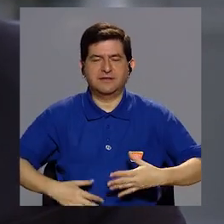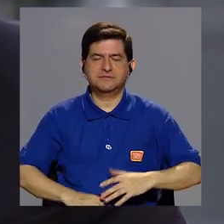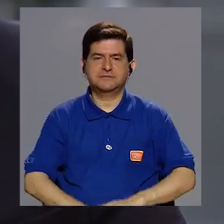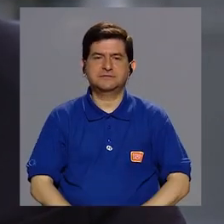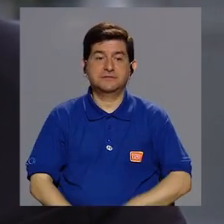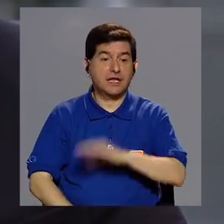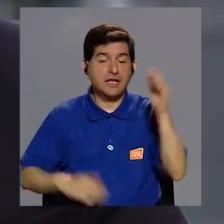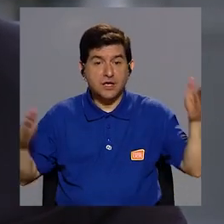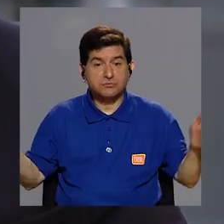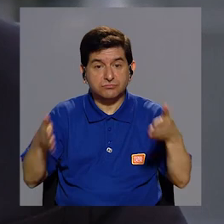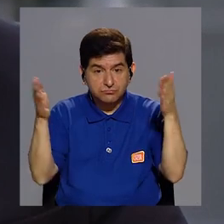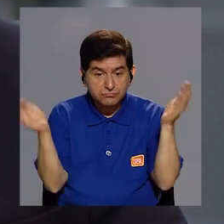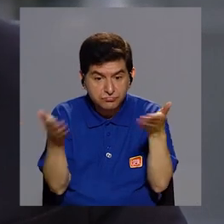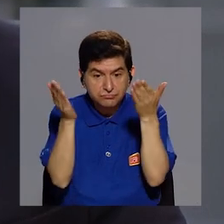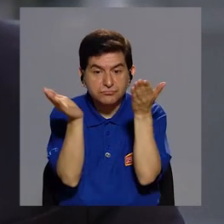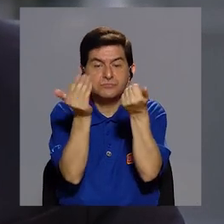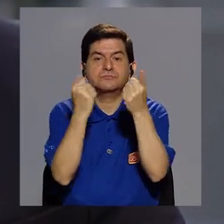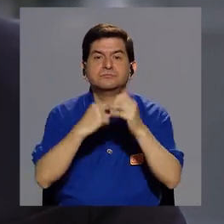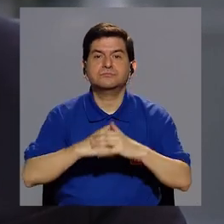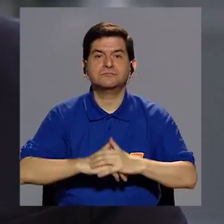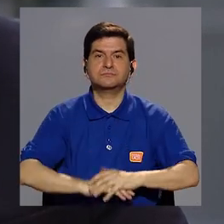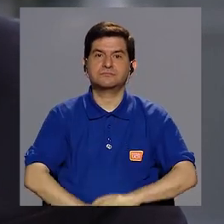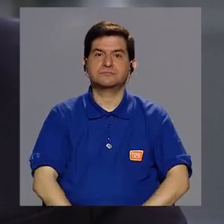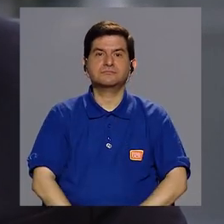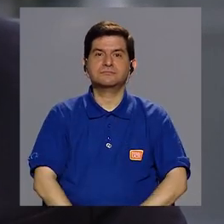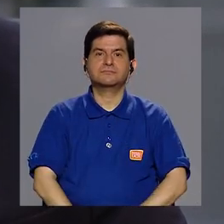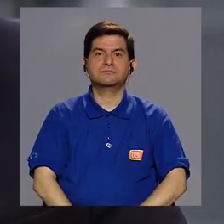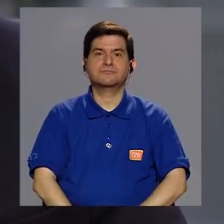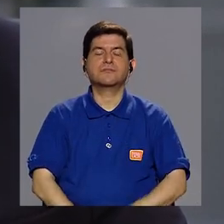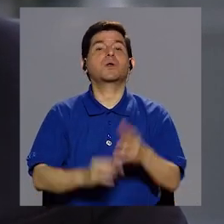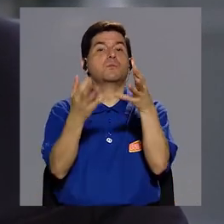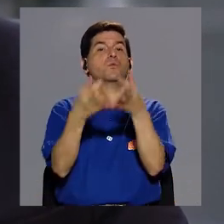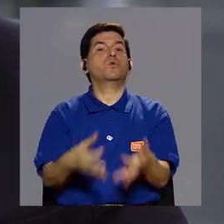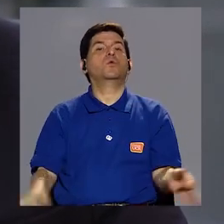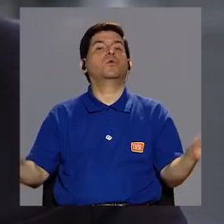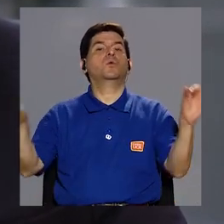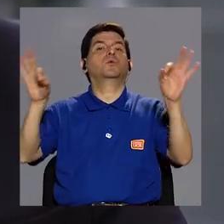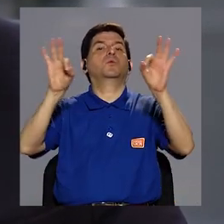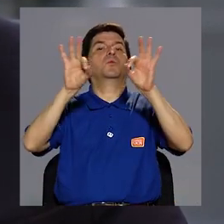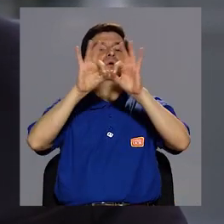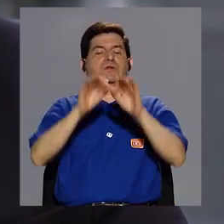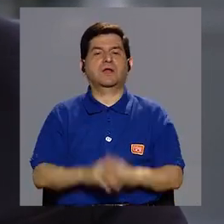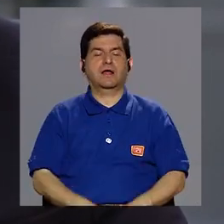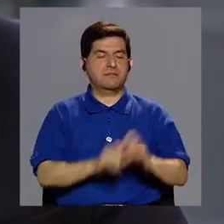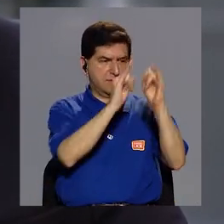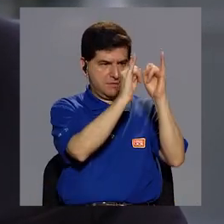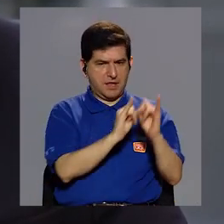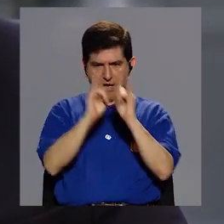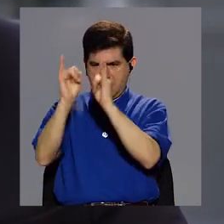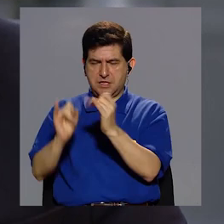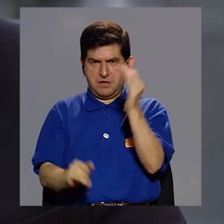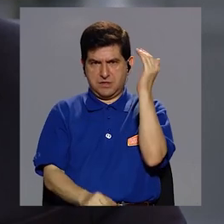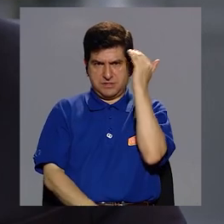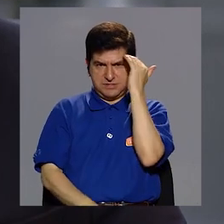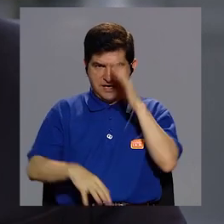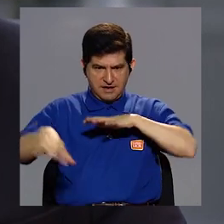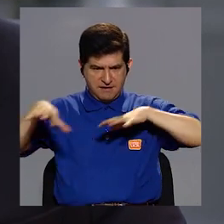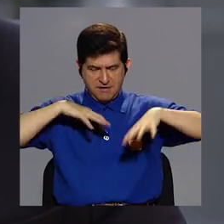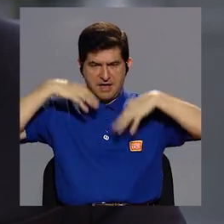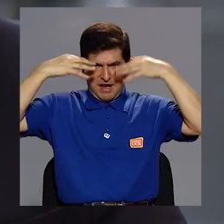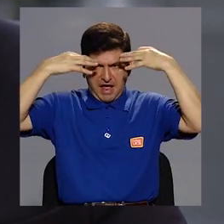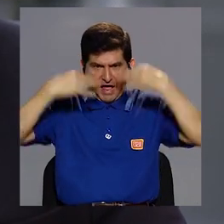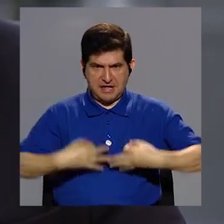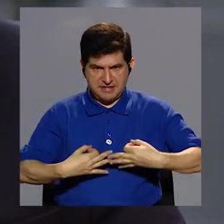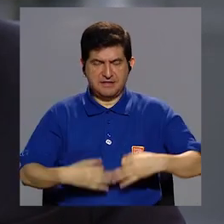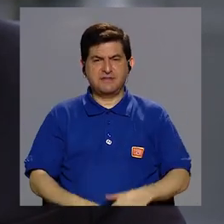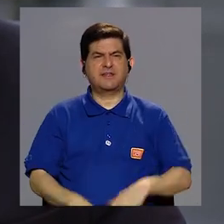física y fomentarlo. Es importante que, como individuos, sepamos que la